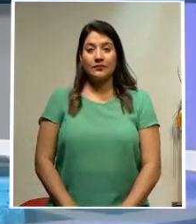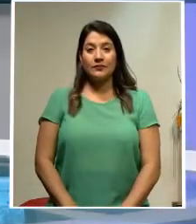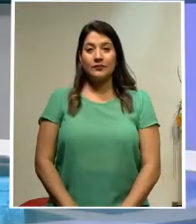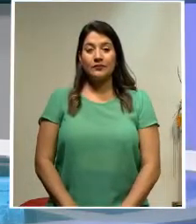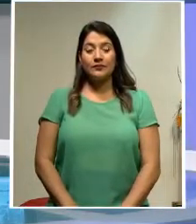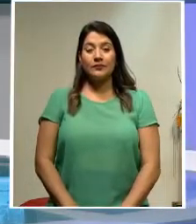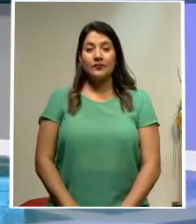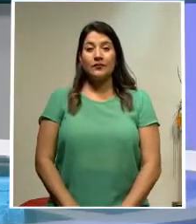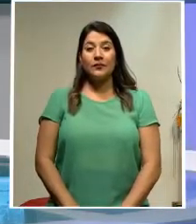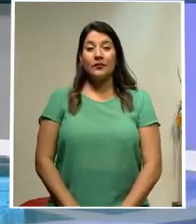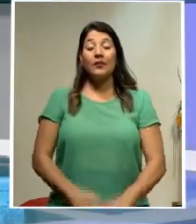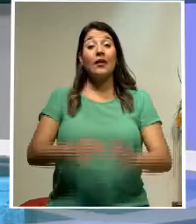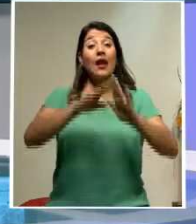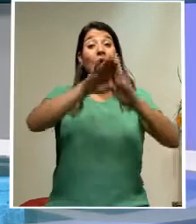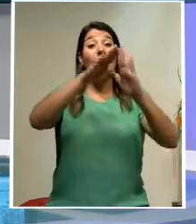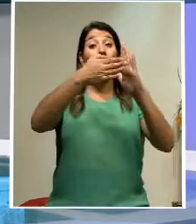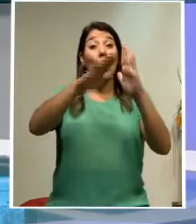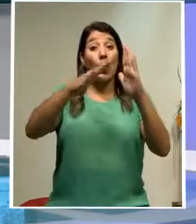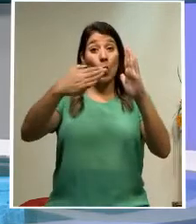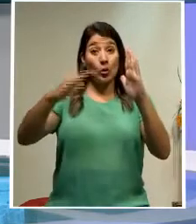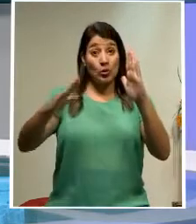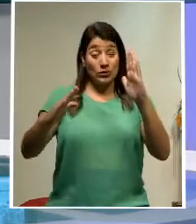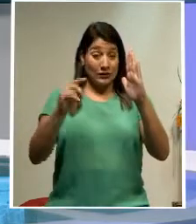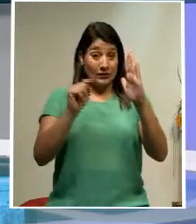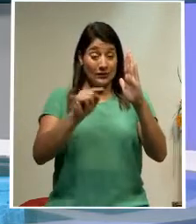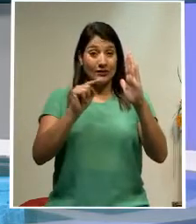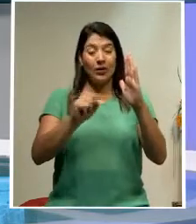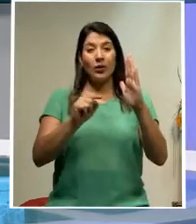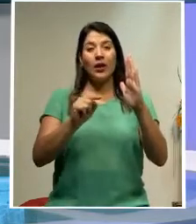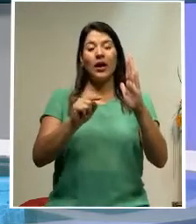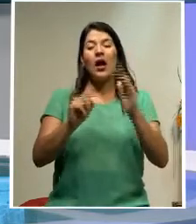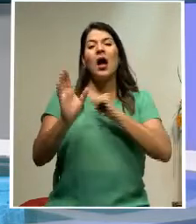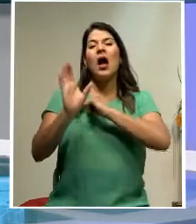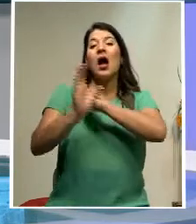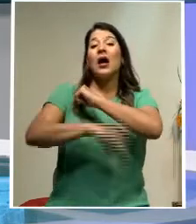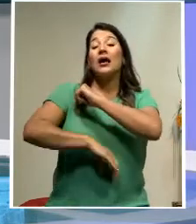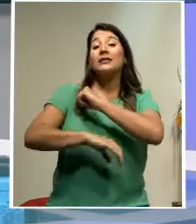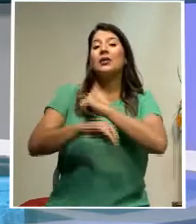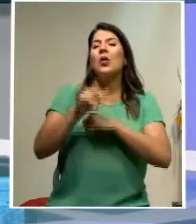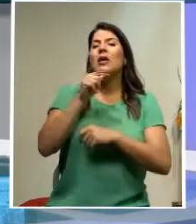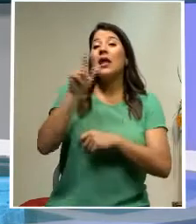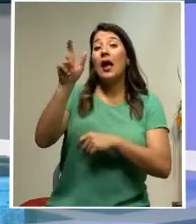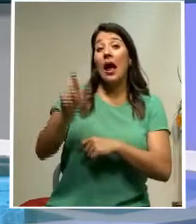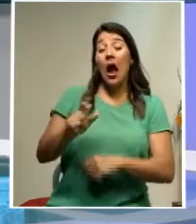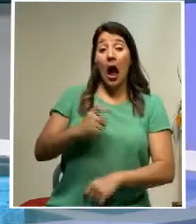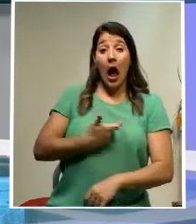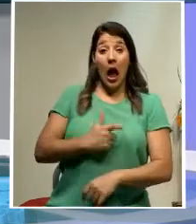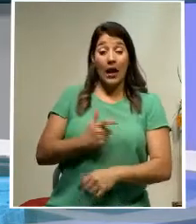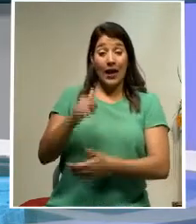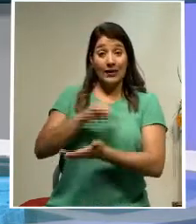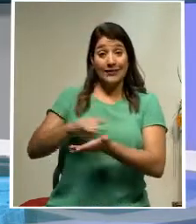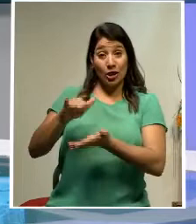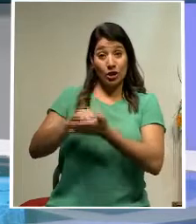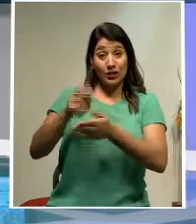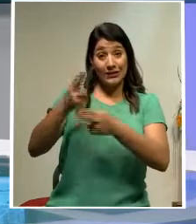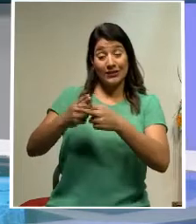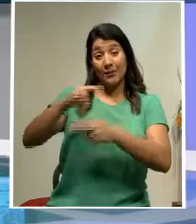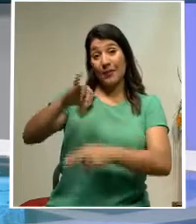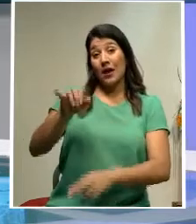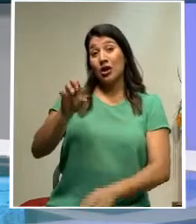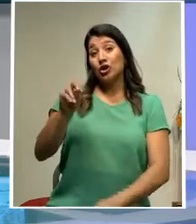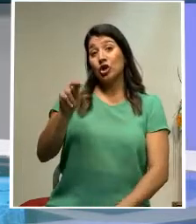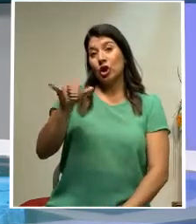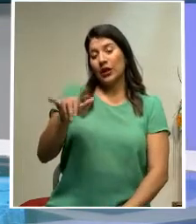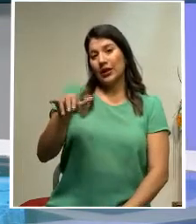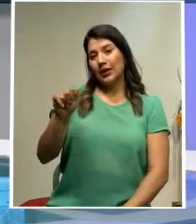La Contraloría General de la República sancionó al alcalde de San José, Johnny Araya, y a